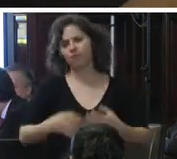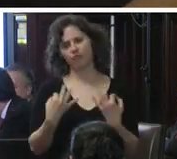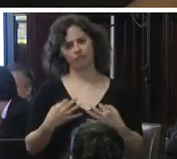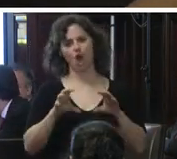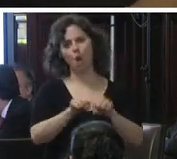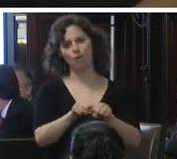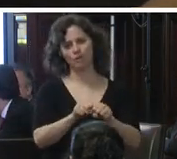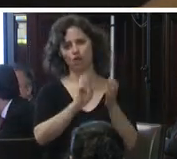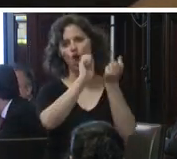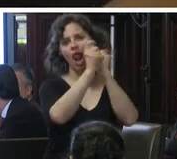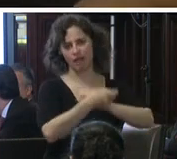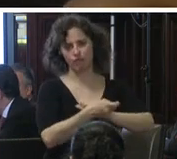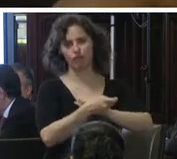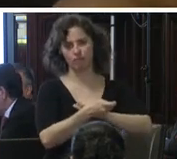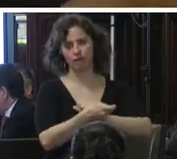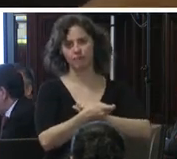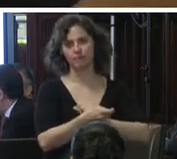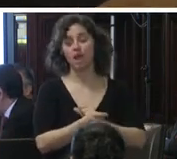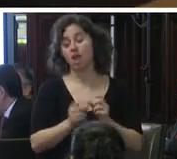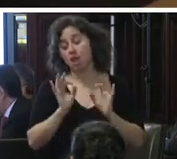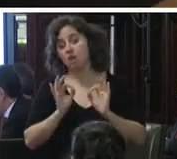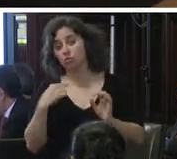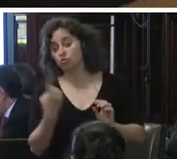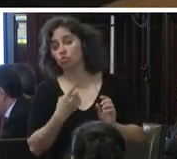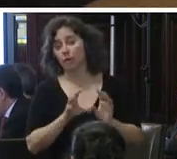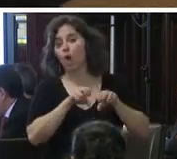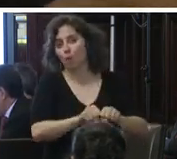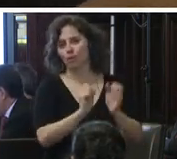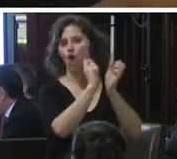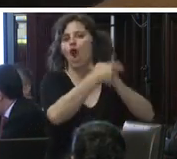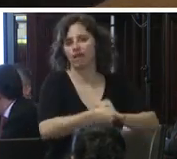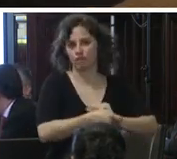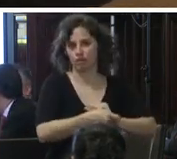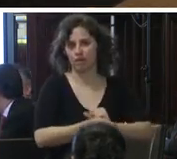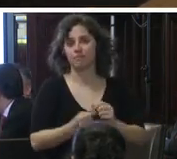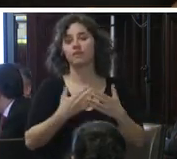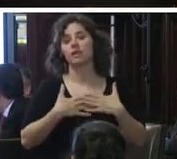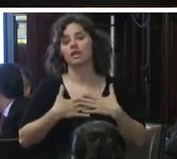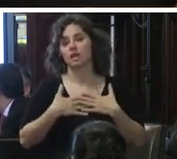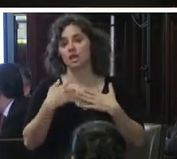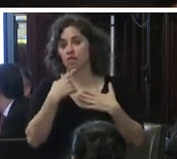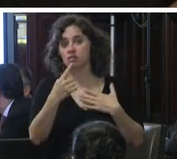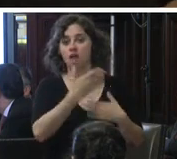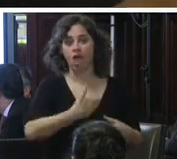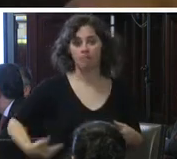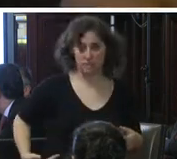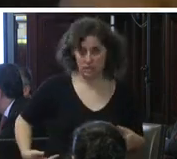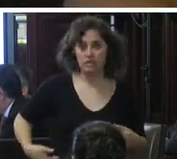contundente con la reforma comisionada y finalmente decía la presidenta que